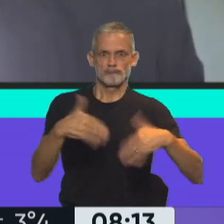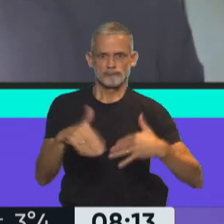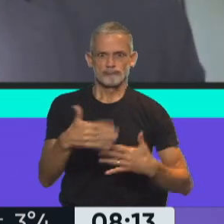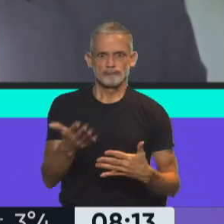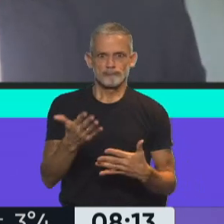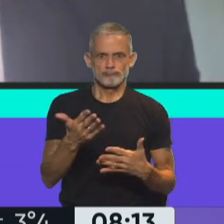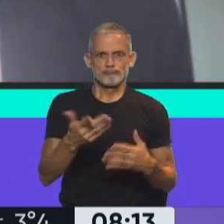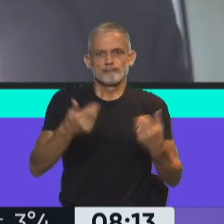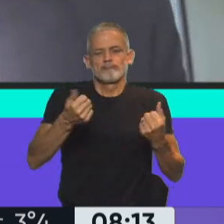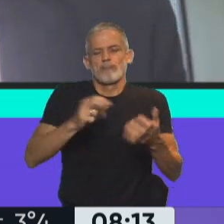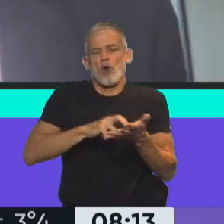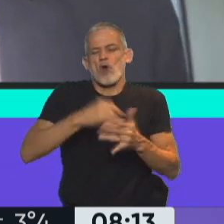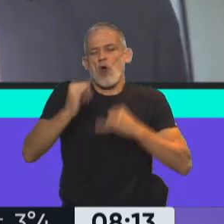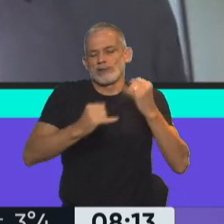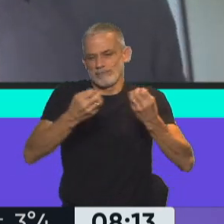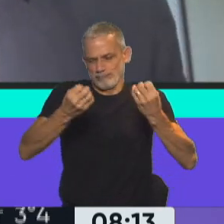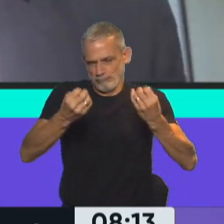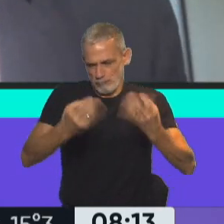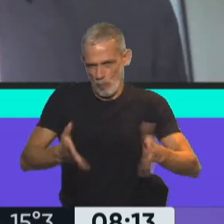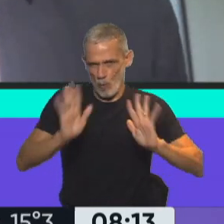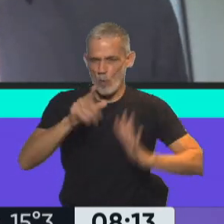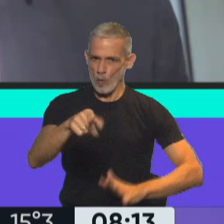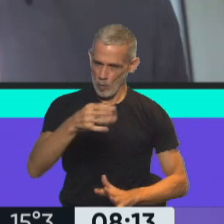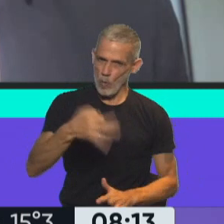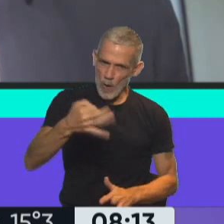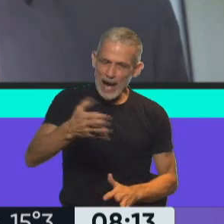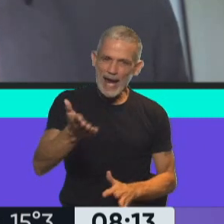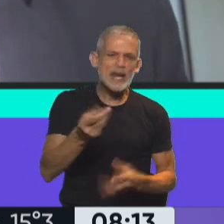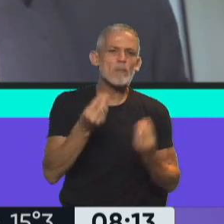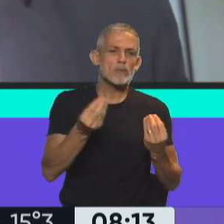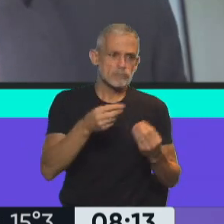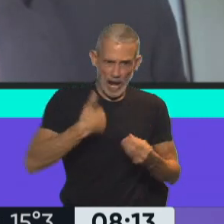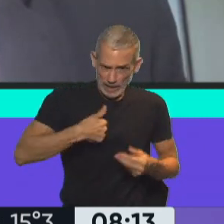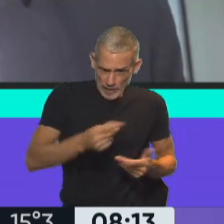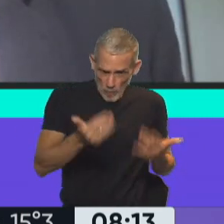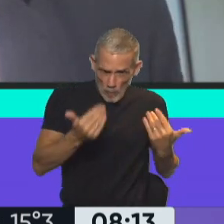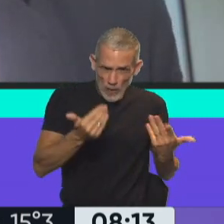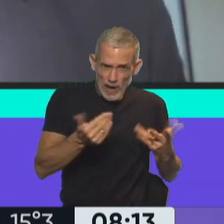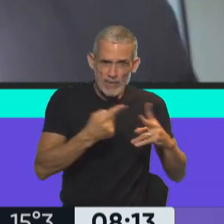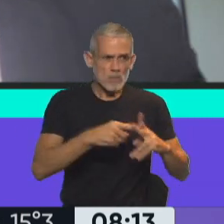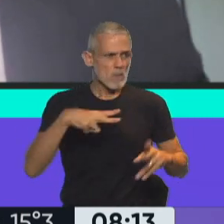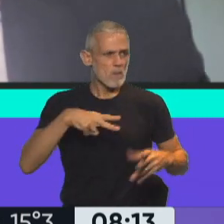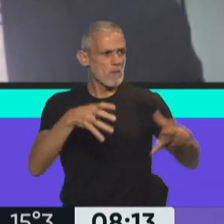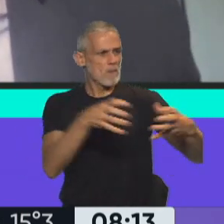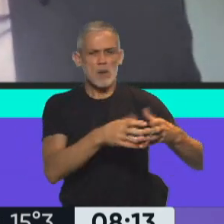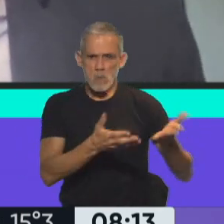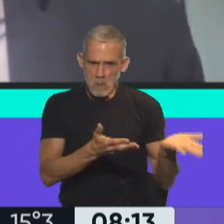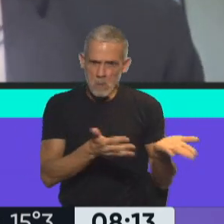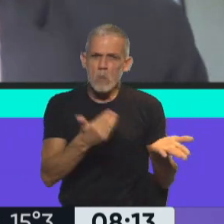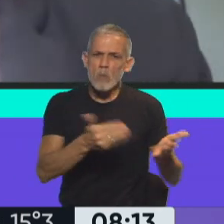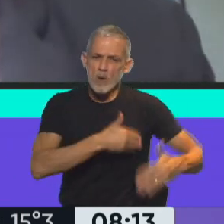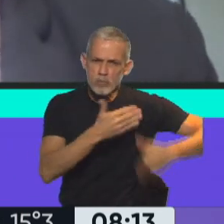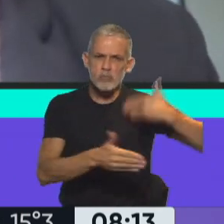es una muy buena noticia. Es una noticia que implica, primero, la capacidad argentina en su sector privado de poder